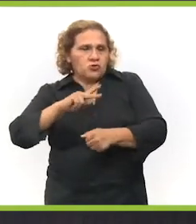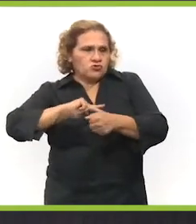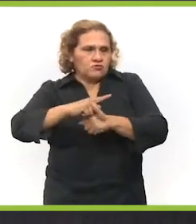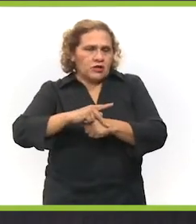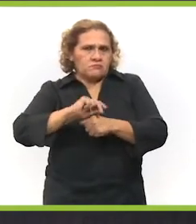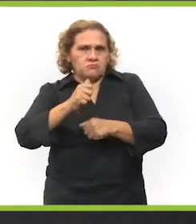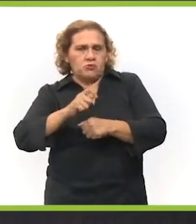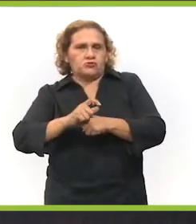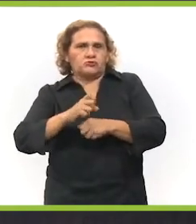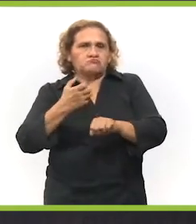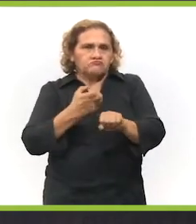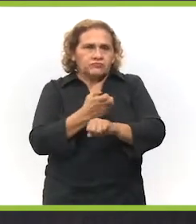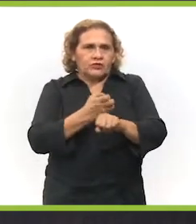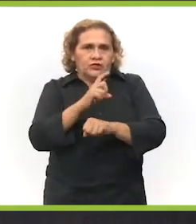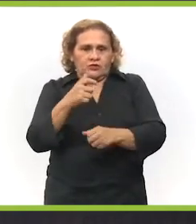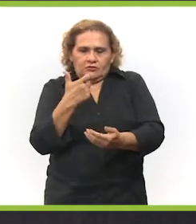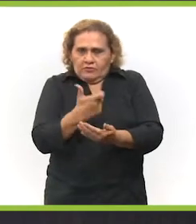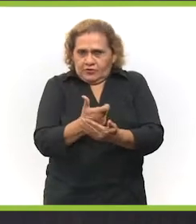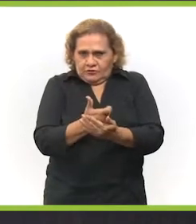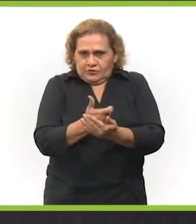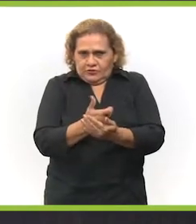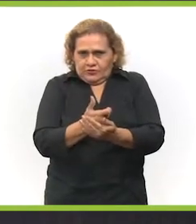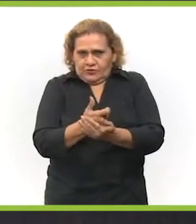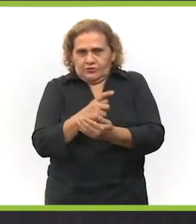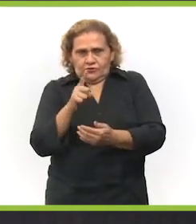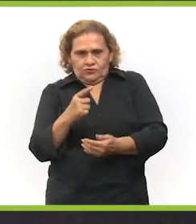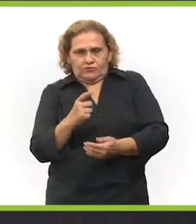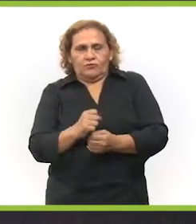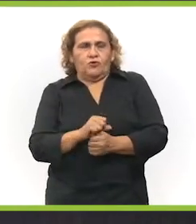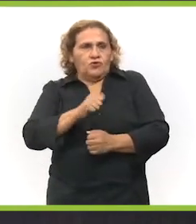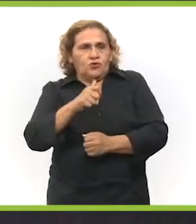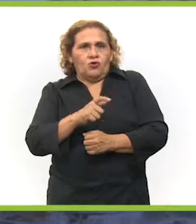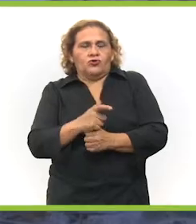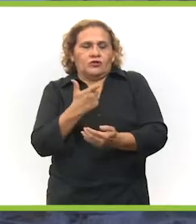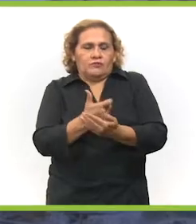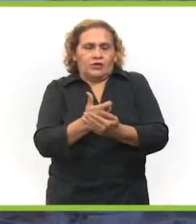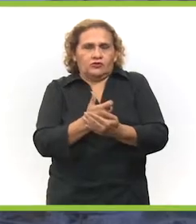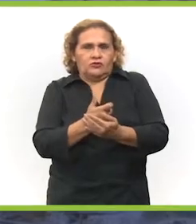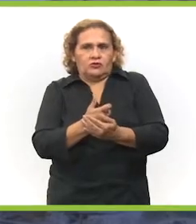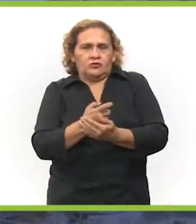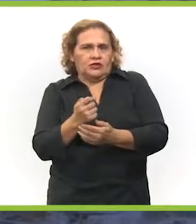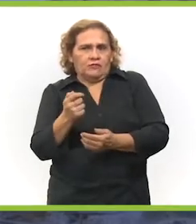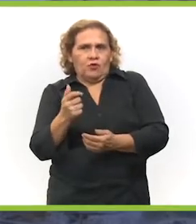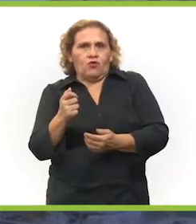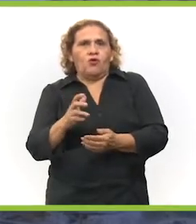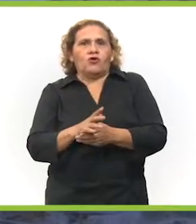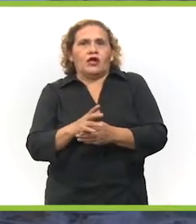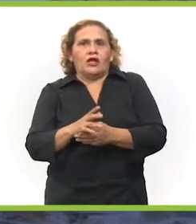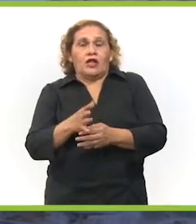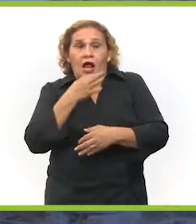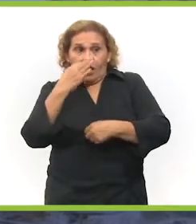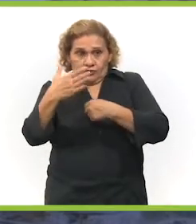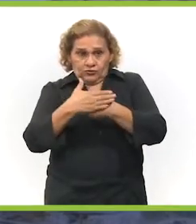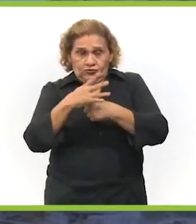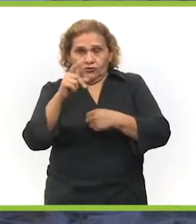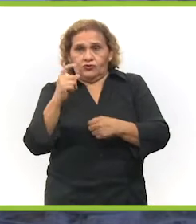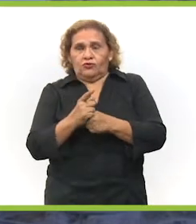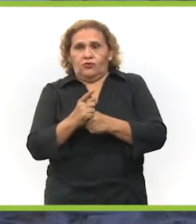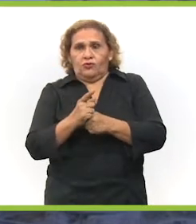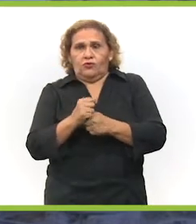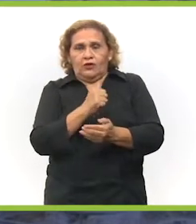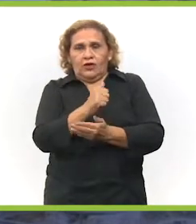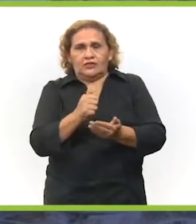del mundo y con todos los estados de la República Mexicana, y estas inversiones así lo demuestran. Y otra de las inversiones también recientemente